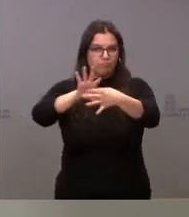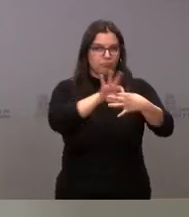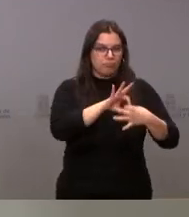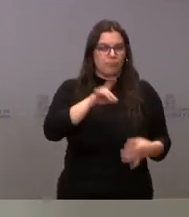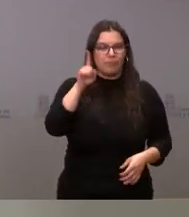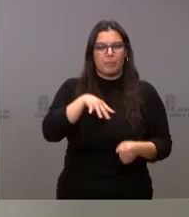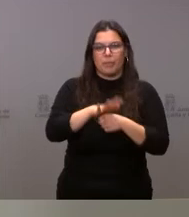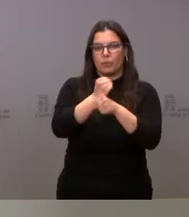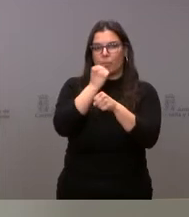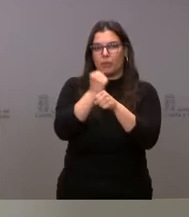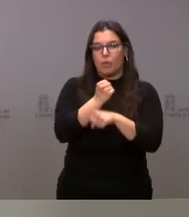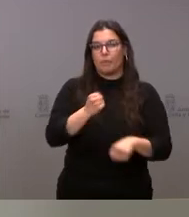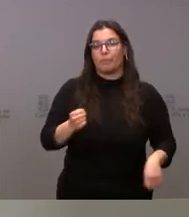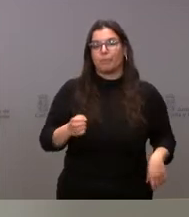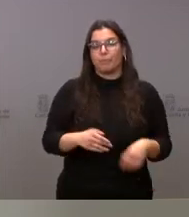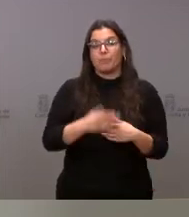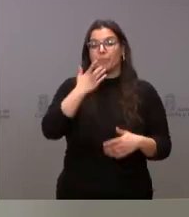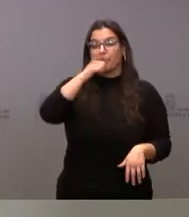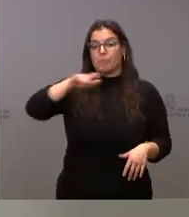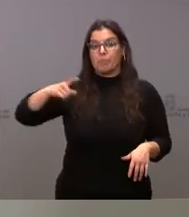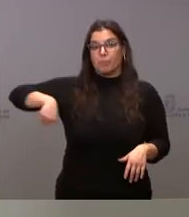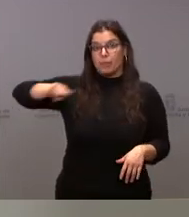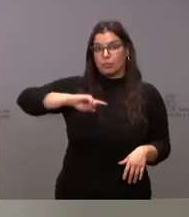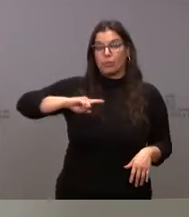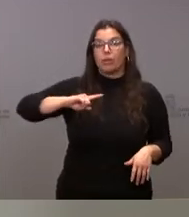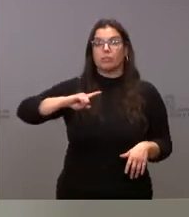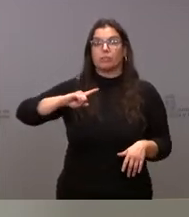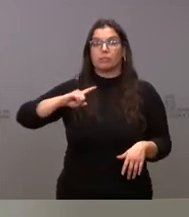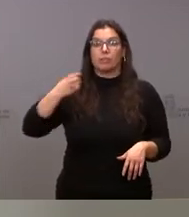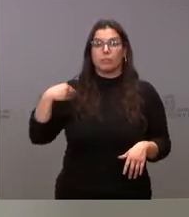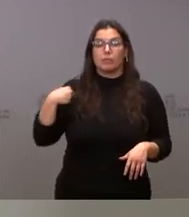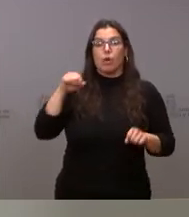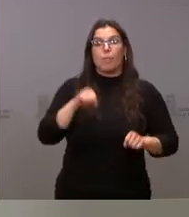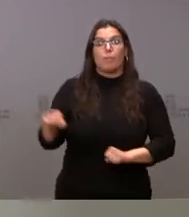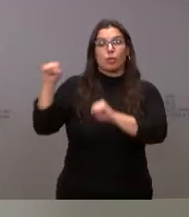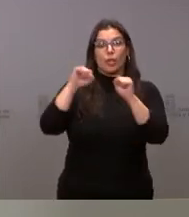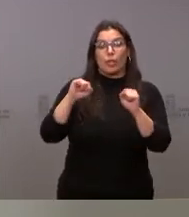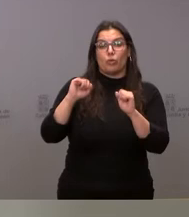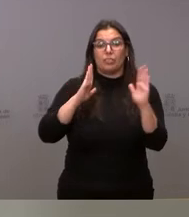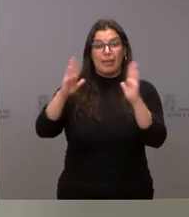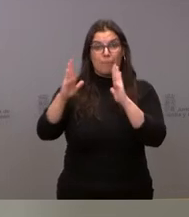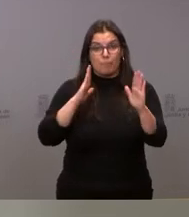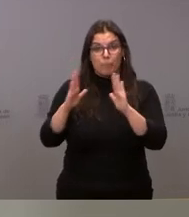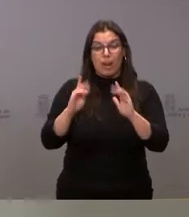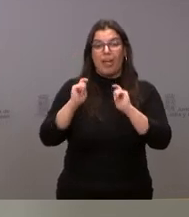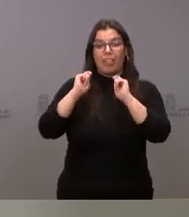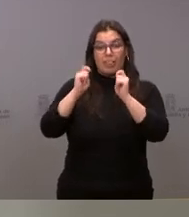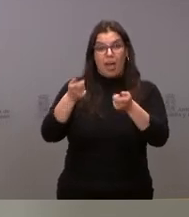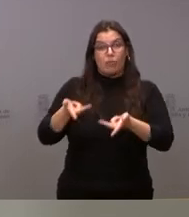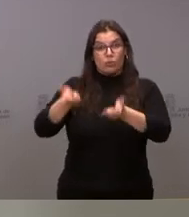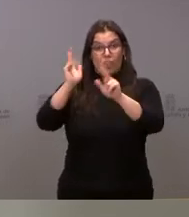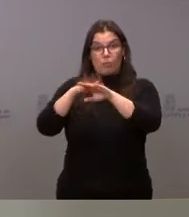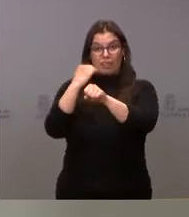empleo, para aquellas personas que accedan al régimen de protección temporal y se les otorgue la autorización administrativa para trabajar,